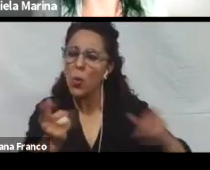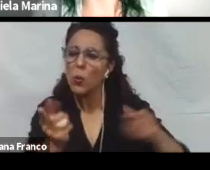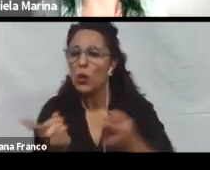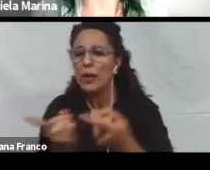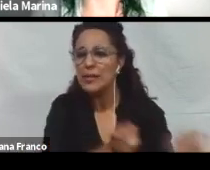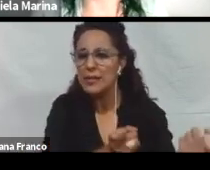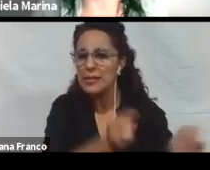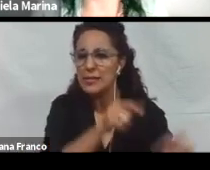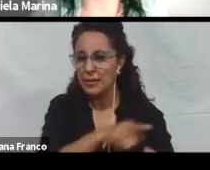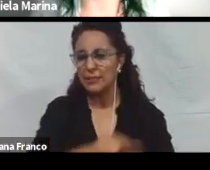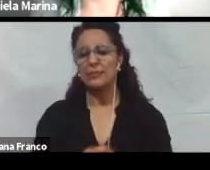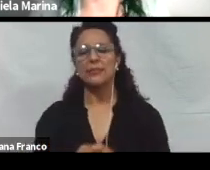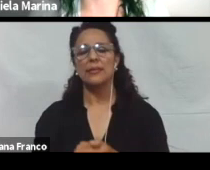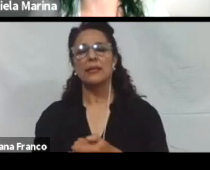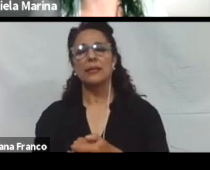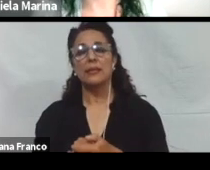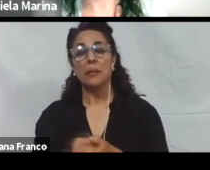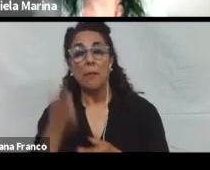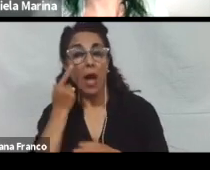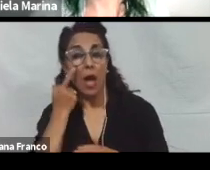considerar la diversidad.